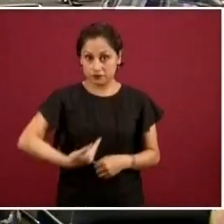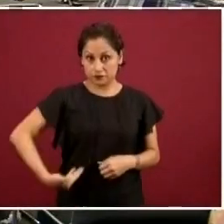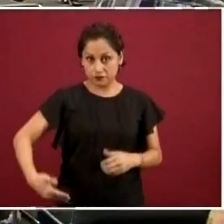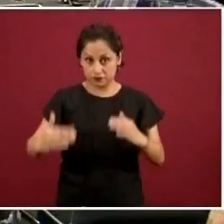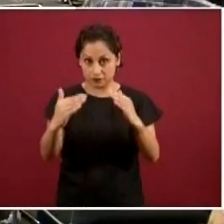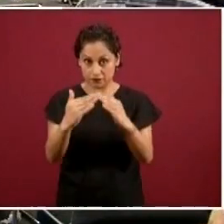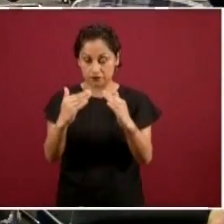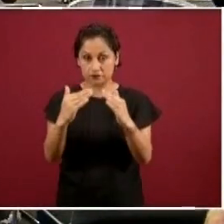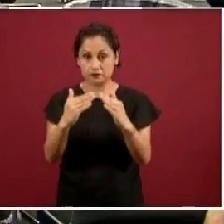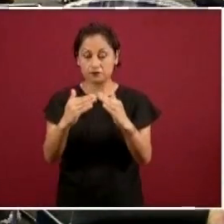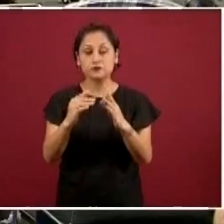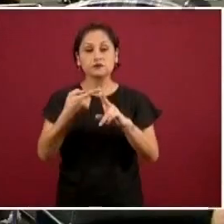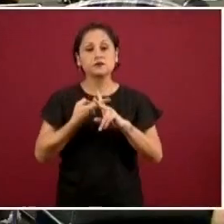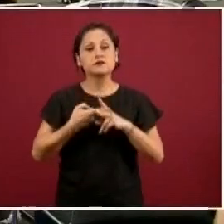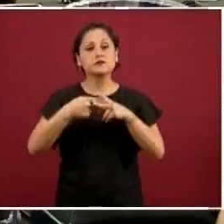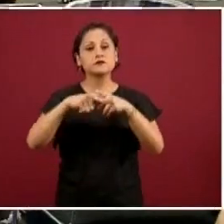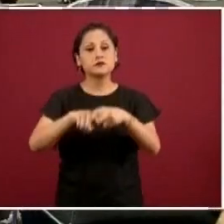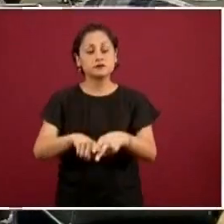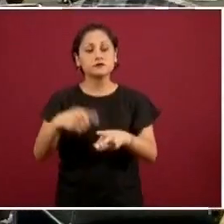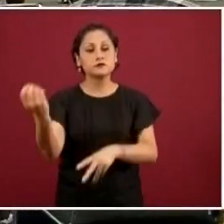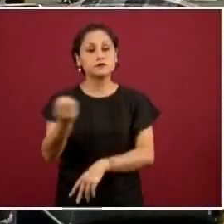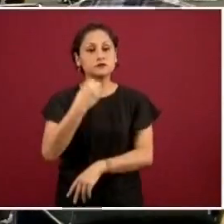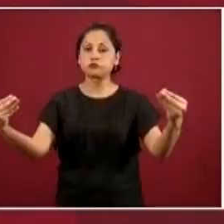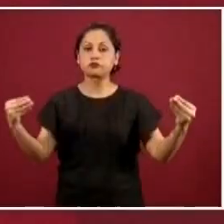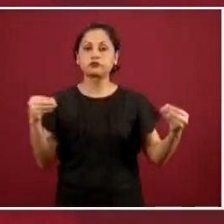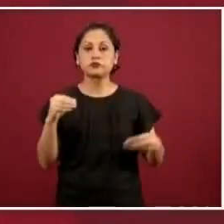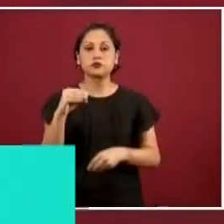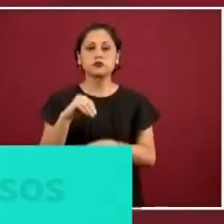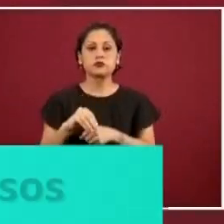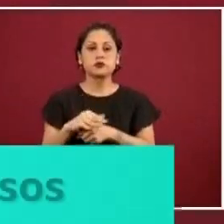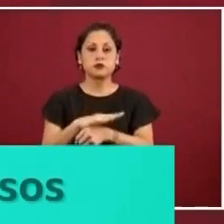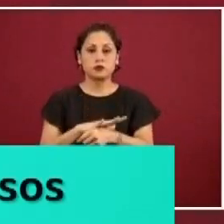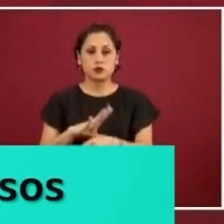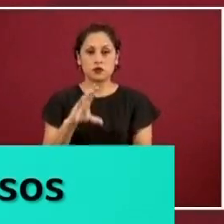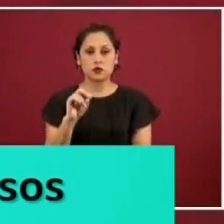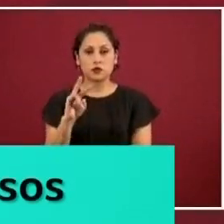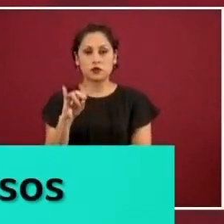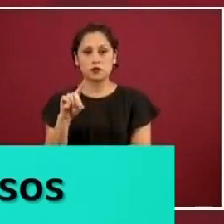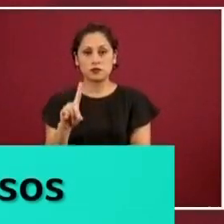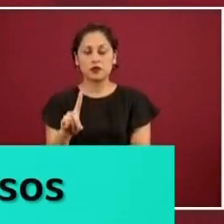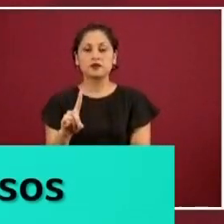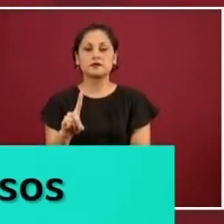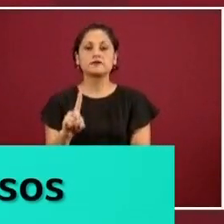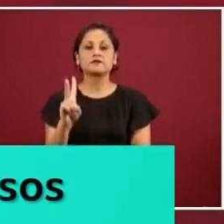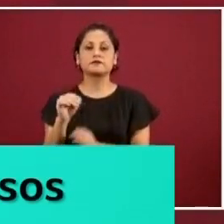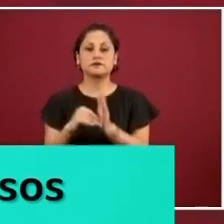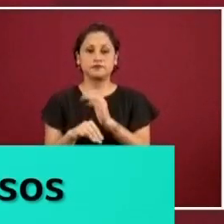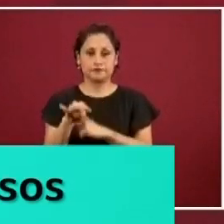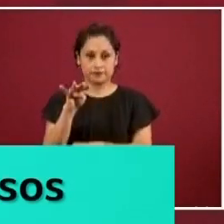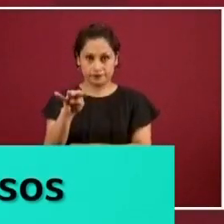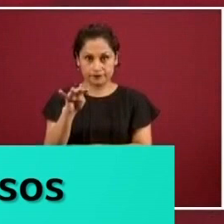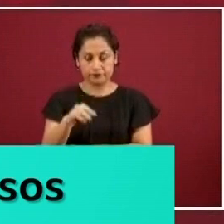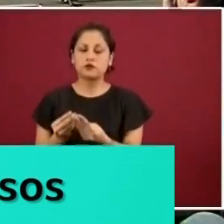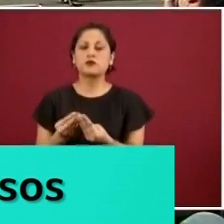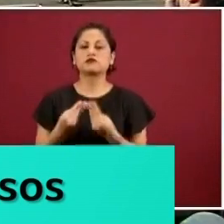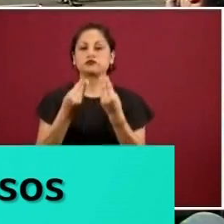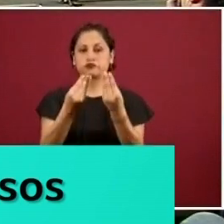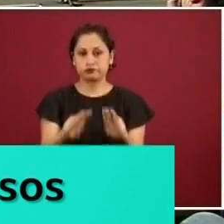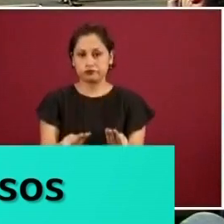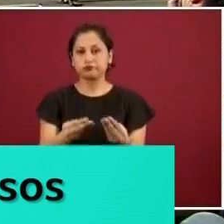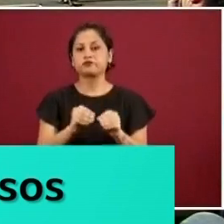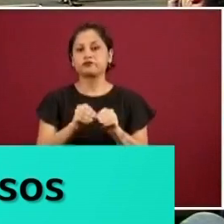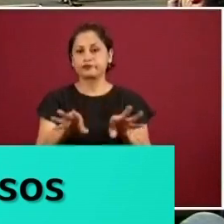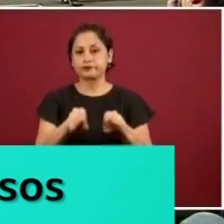La Secretaría de Salud Federal reportó 346 nuevos casos positivos de COVID-19 en el país, por lo cual la cifra